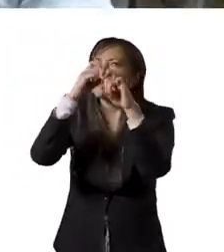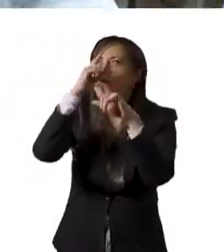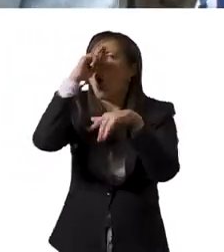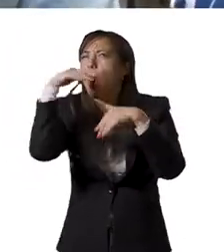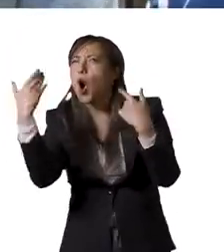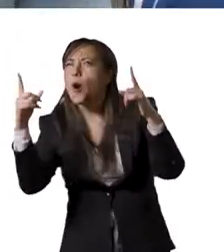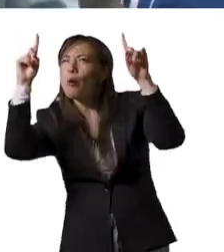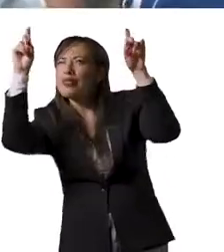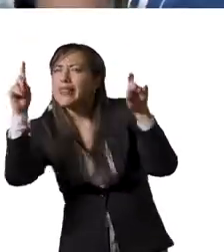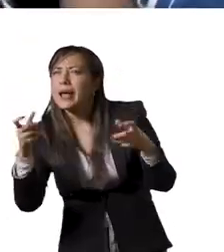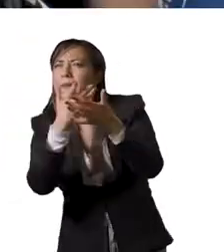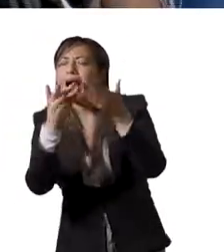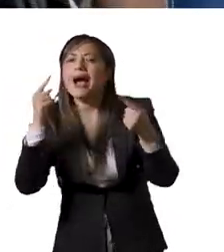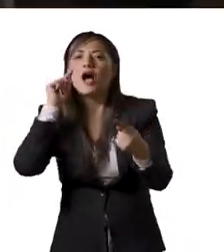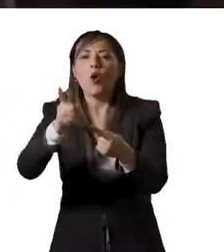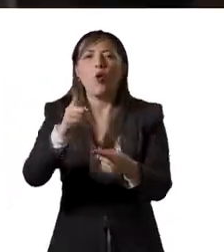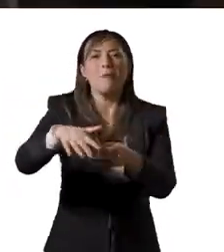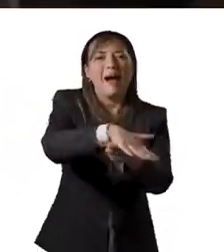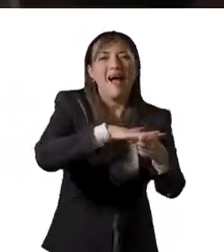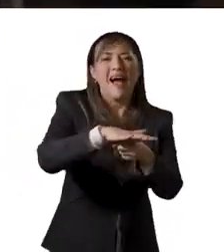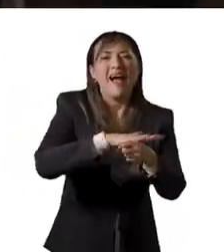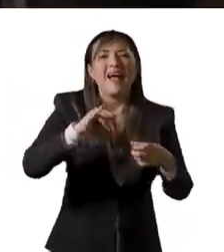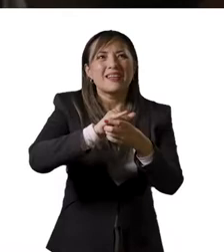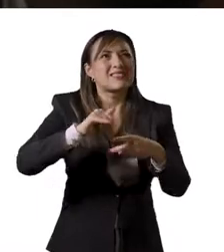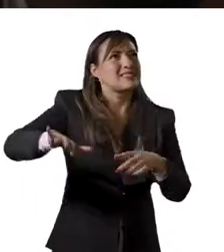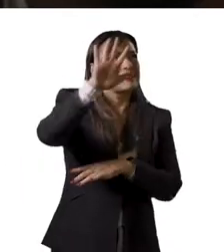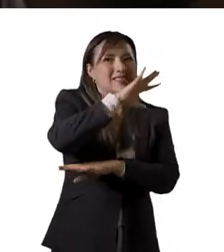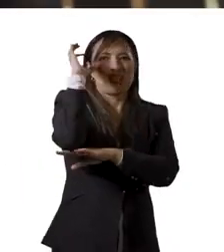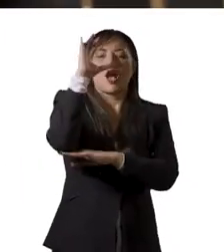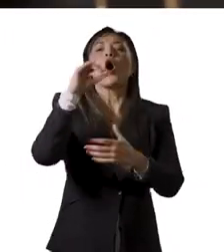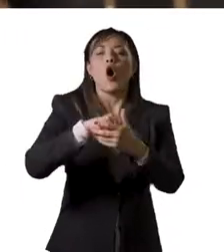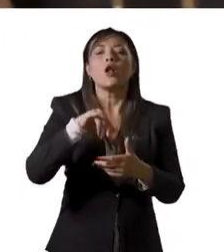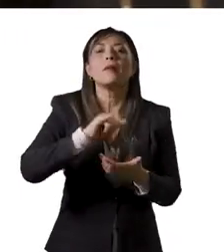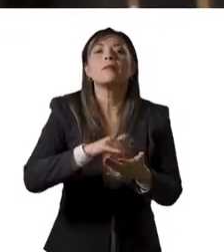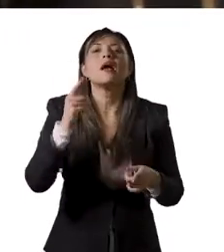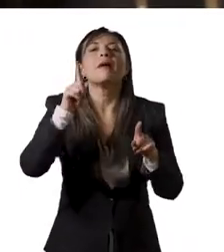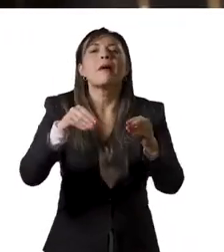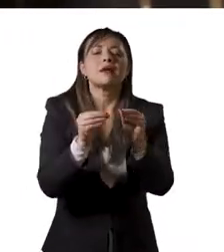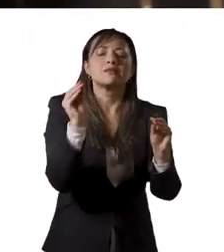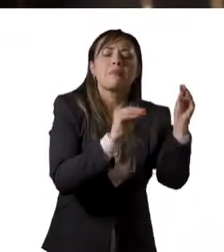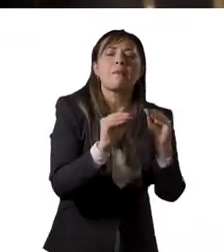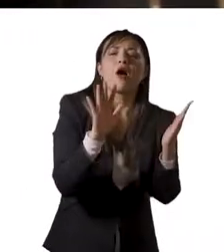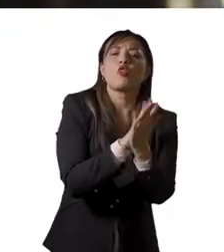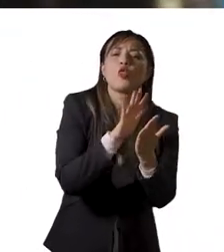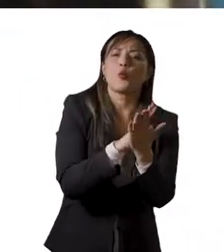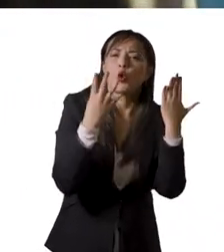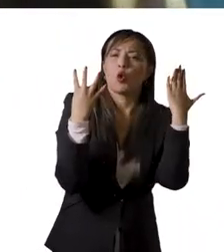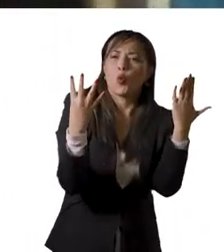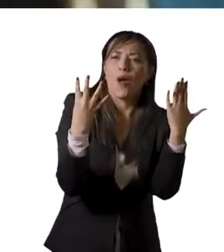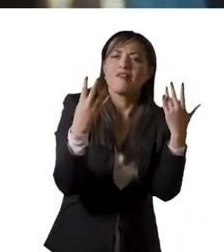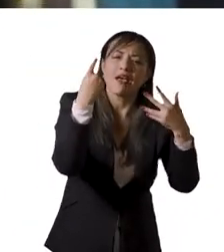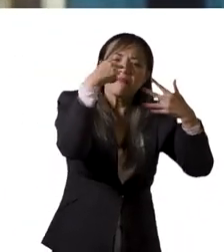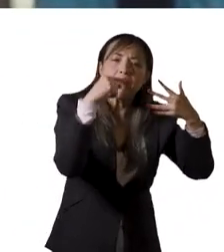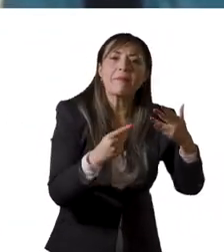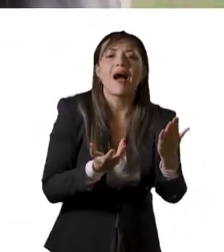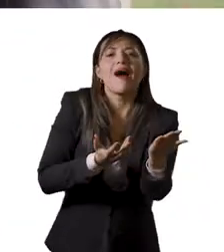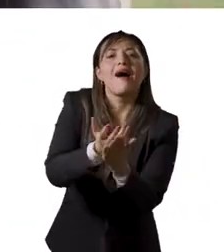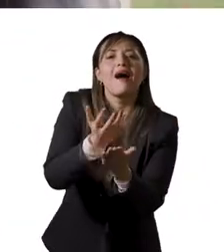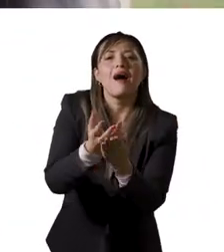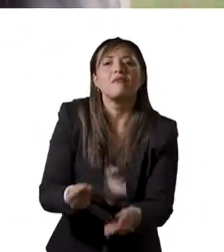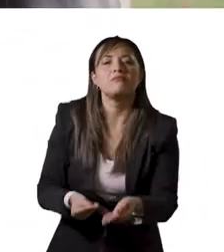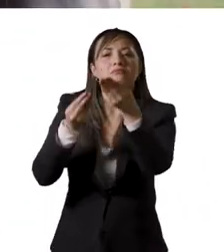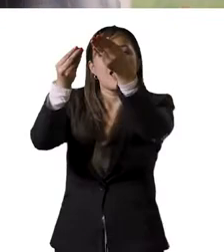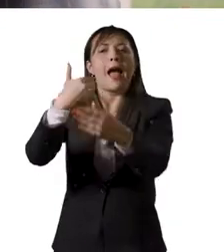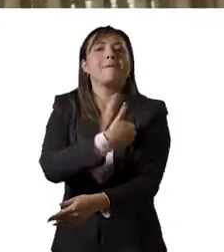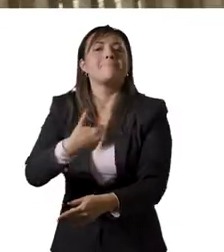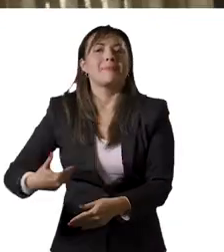serie de focos de pensamiento temáticos alrededor de la coyuntura del paro nacional. Se generaron nueve documentos de recomendaciones